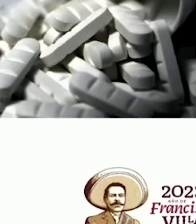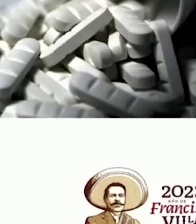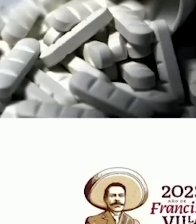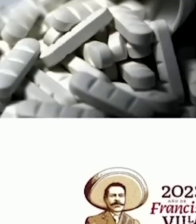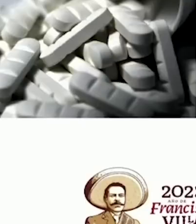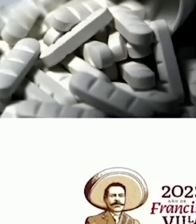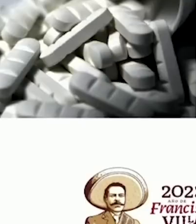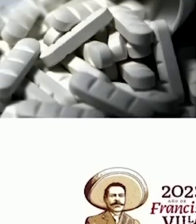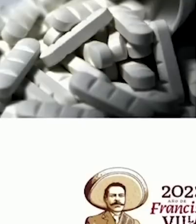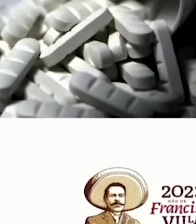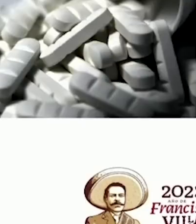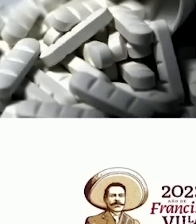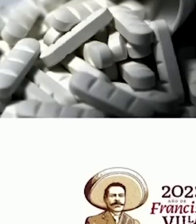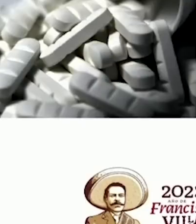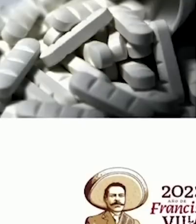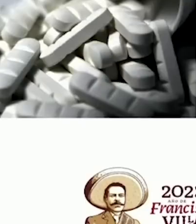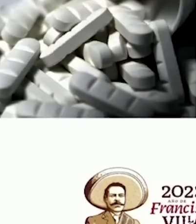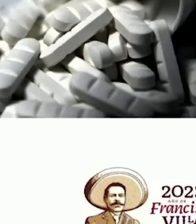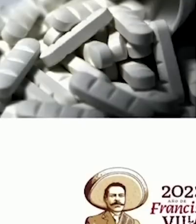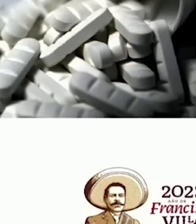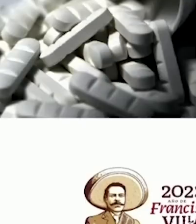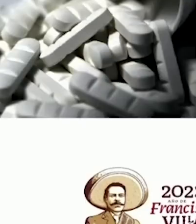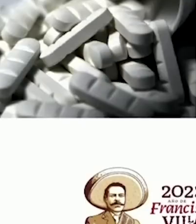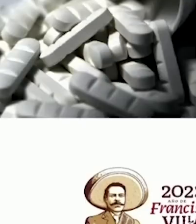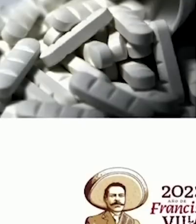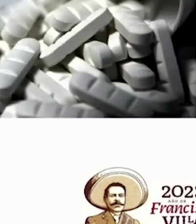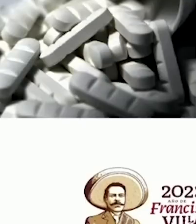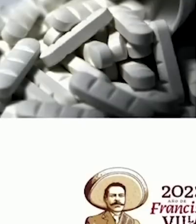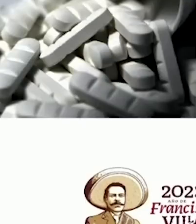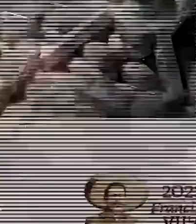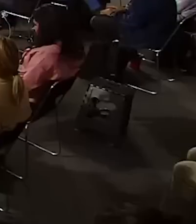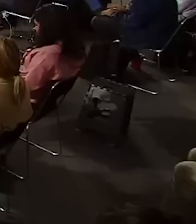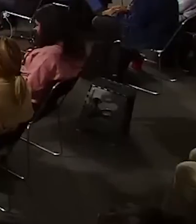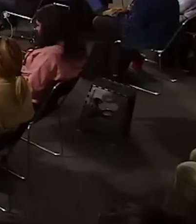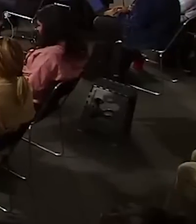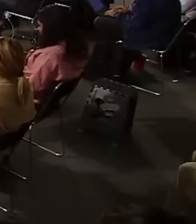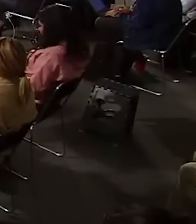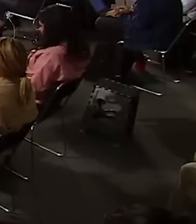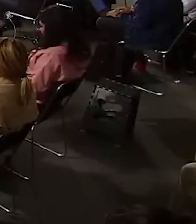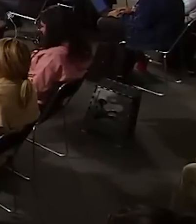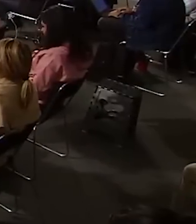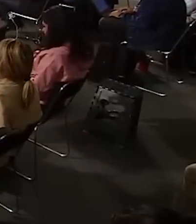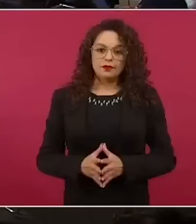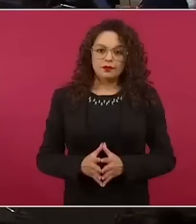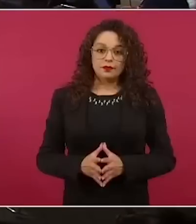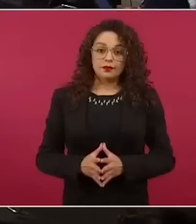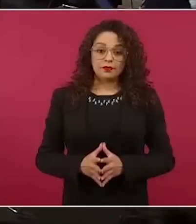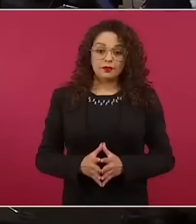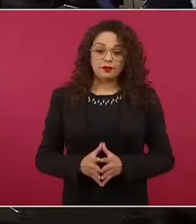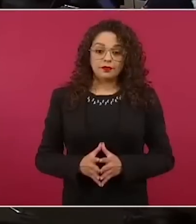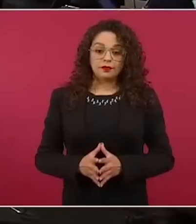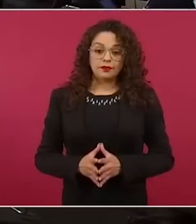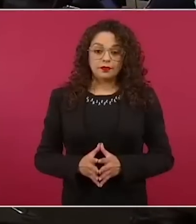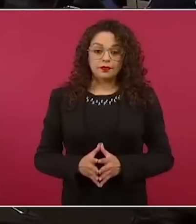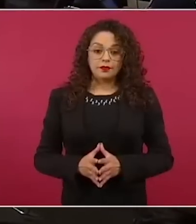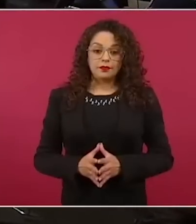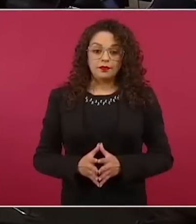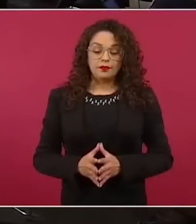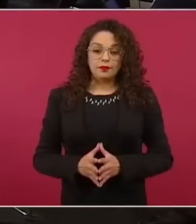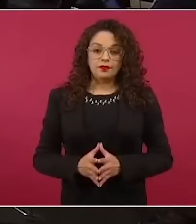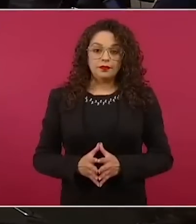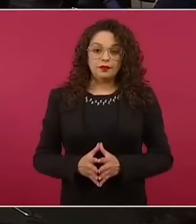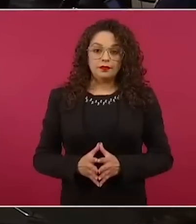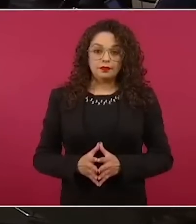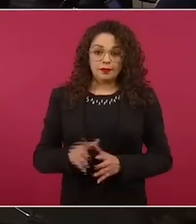Lo paso al costo ahí, a nuestros paisanos allá, que recuerden que el que no quiere a su